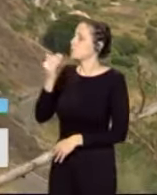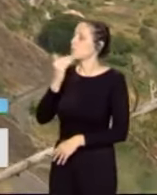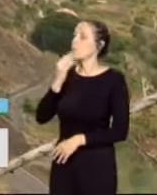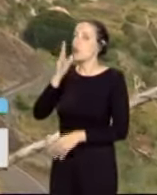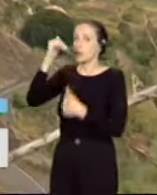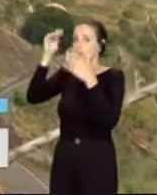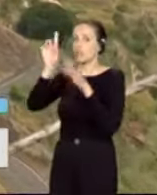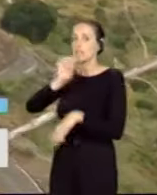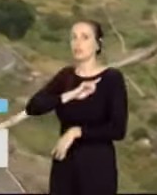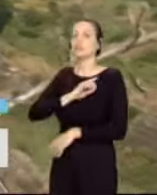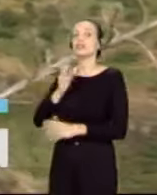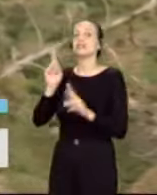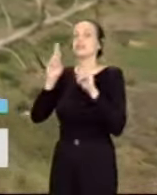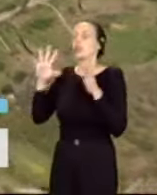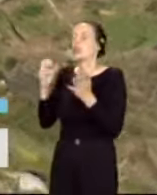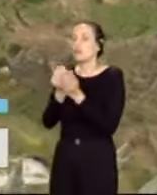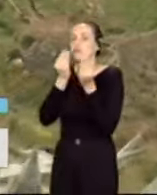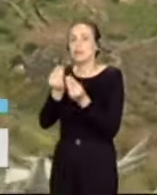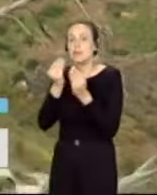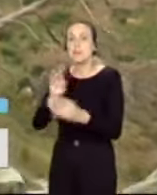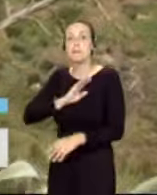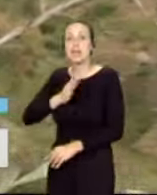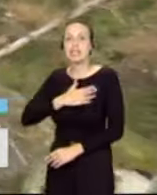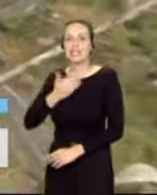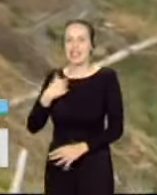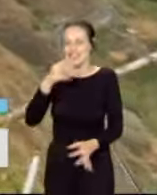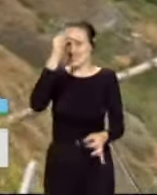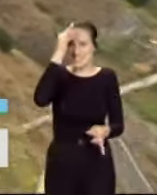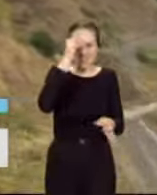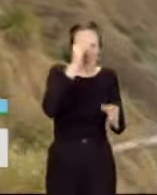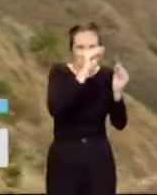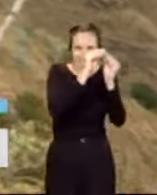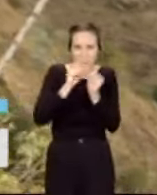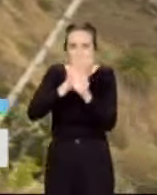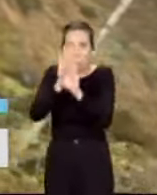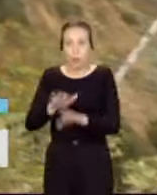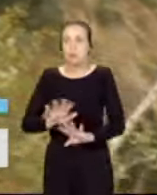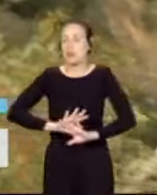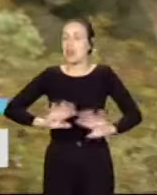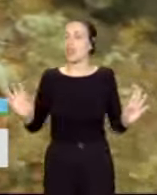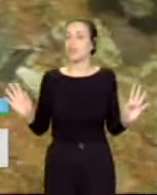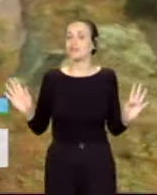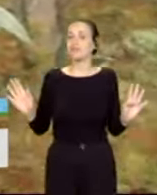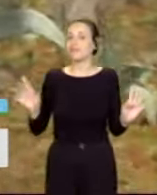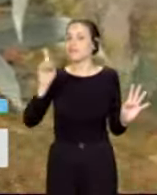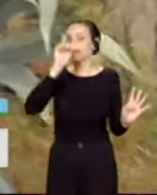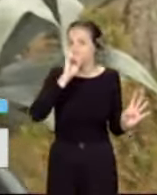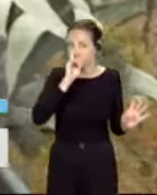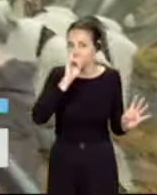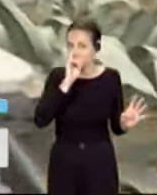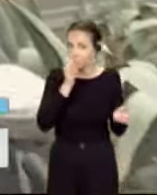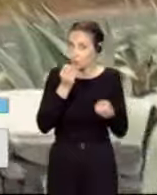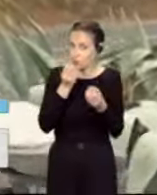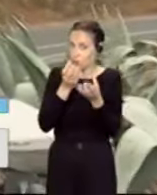perfectamente mañana, que bueno, ya están ultimando los detalles y nada, recordarles esa